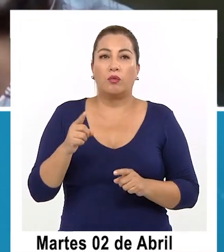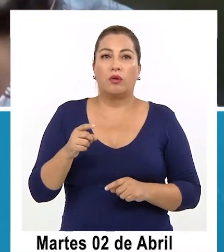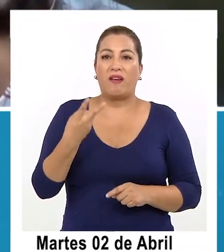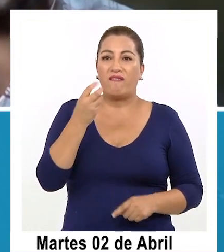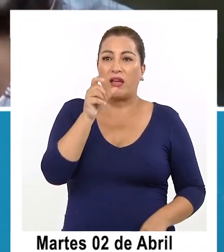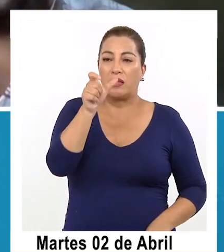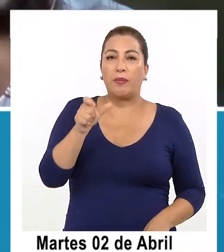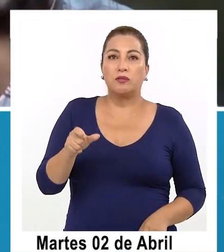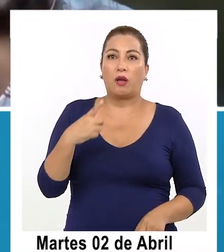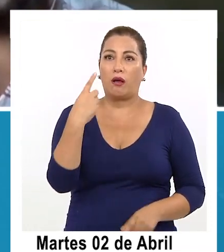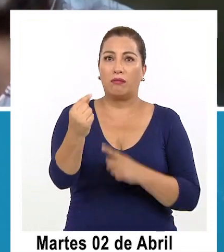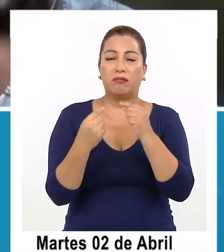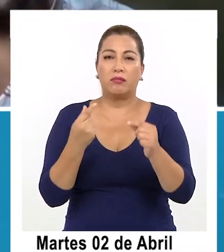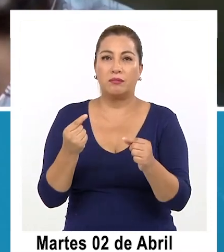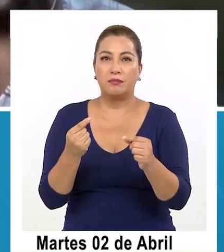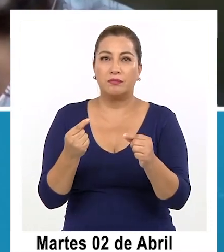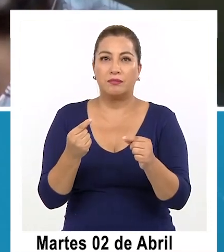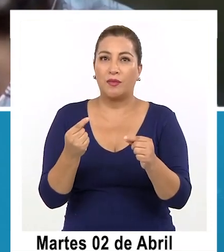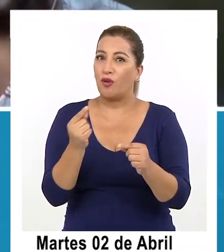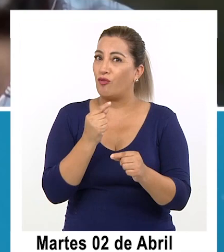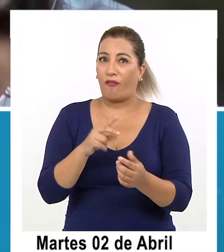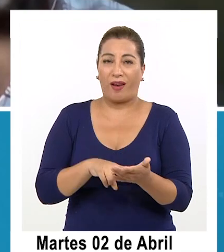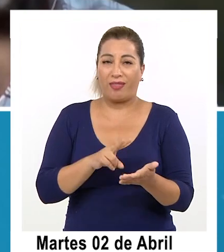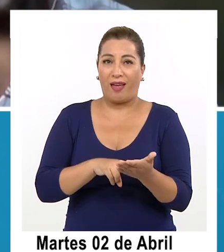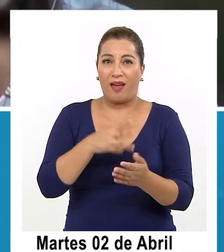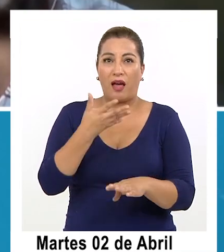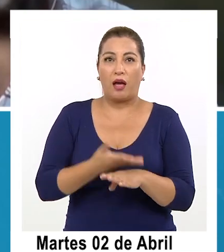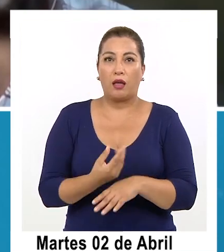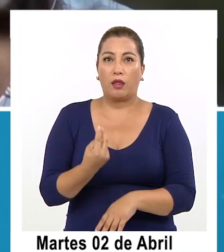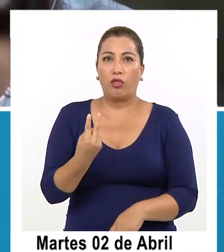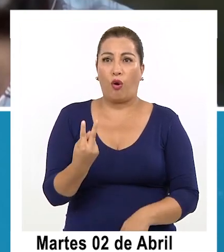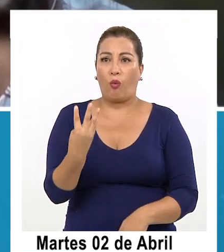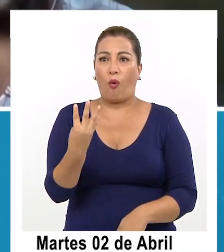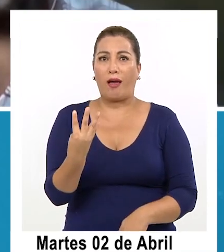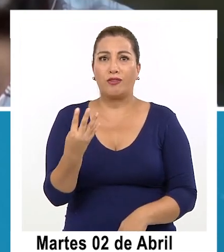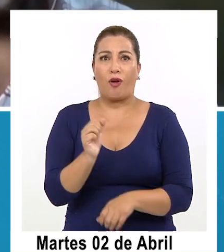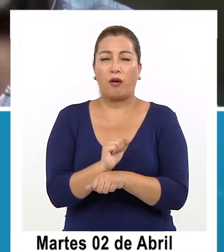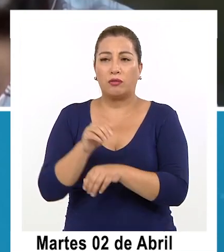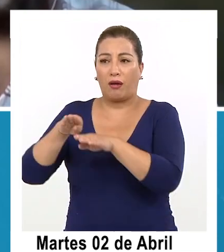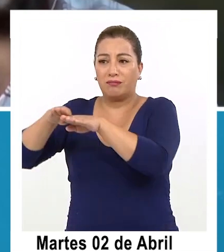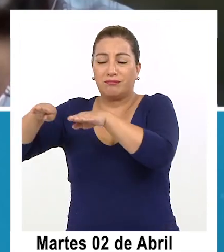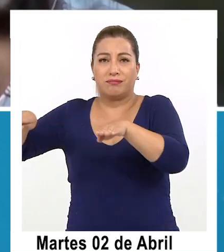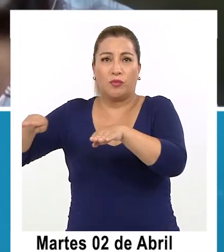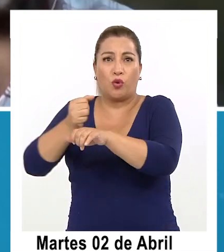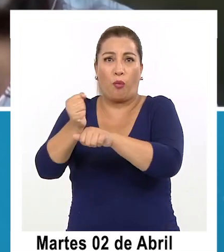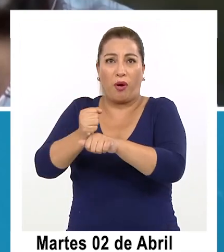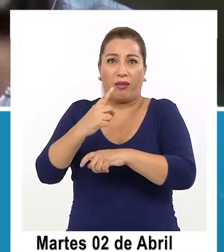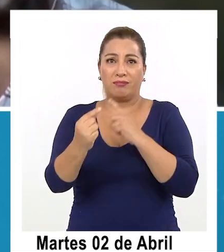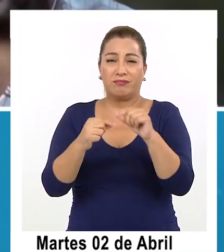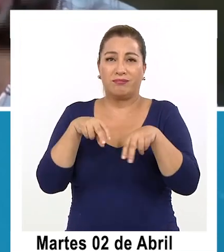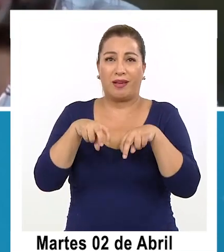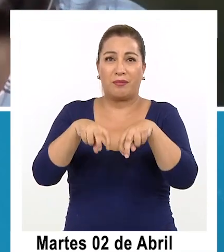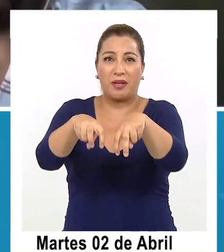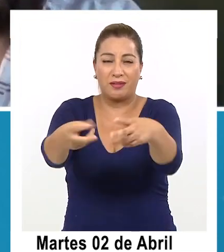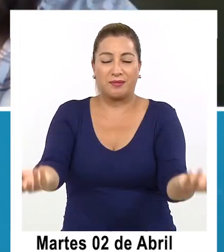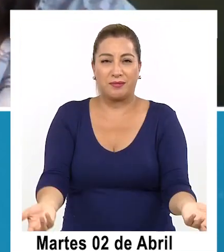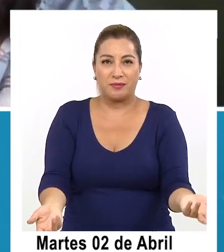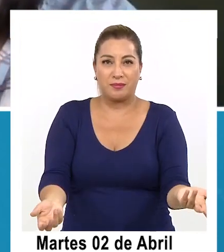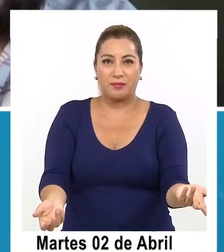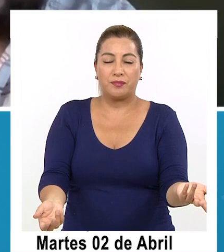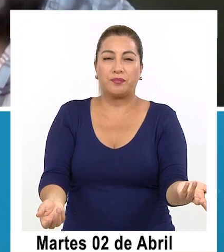20 personas evacuando pero eso no es verdad porque tengo dos cuatro autos estacionados entonces no me da el espacio entonces